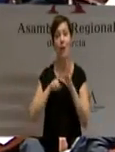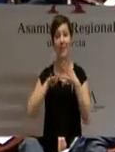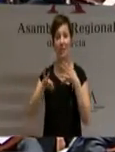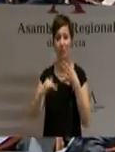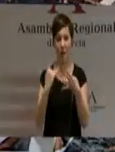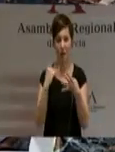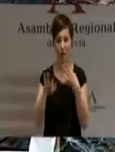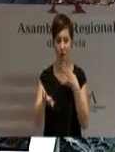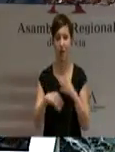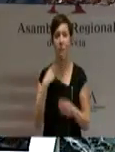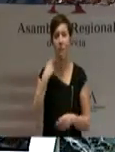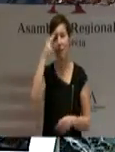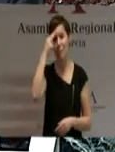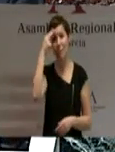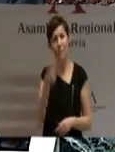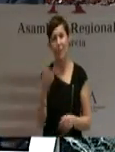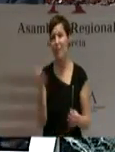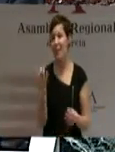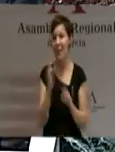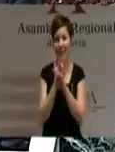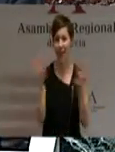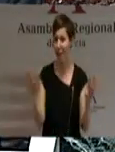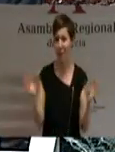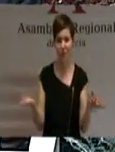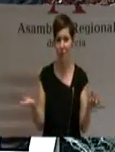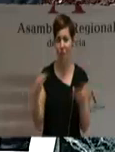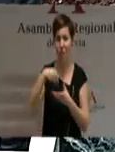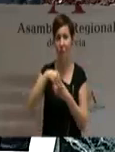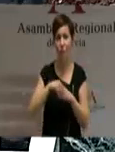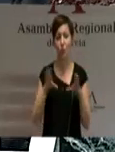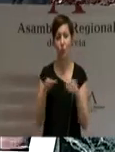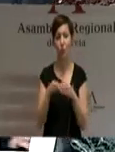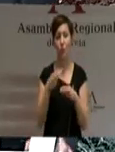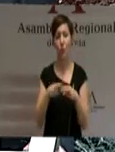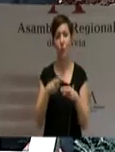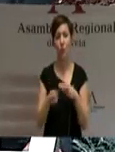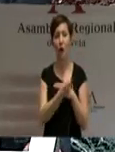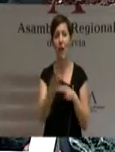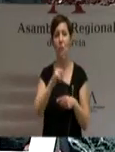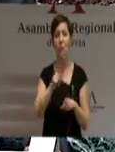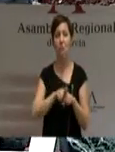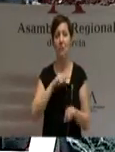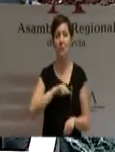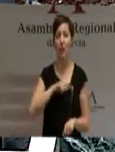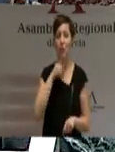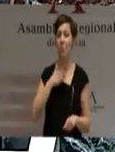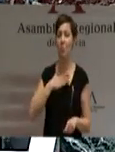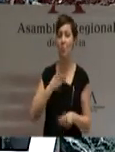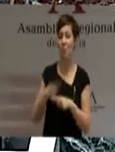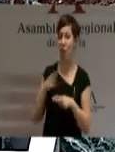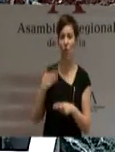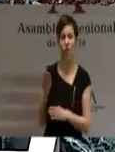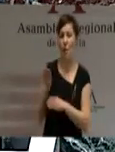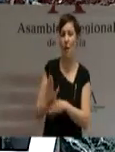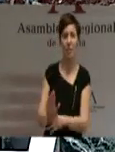muy cara en la vida política española, que incluso hay quienes no se sienten representados, pero convendría que